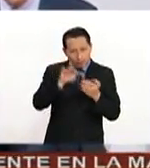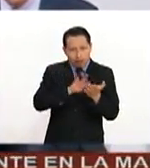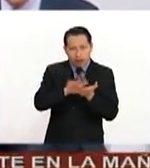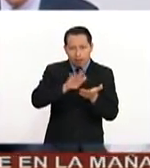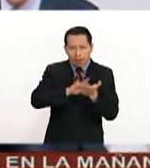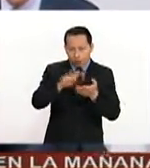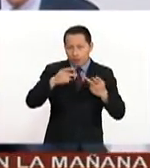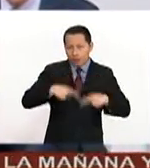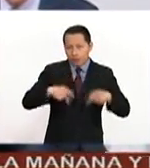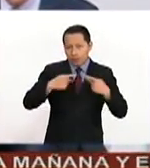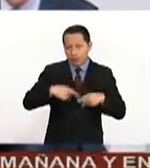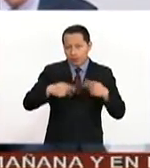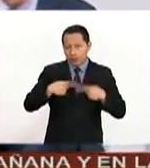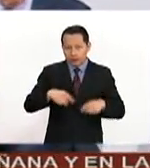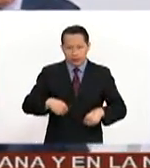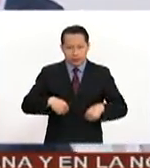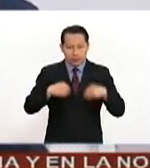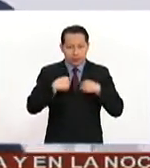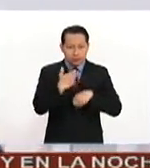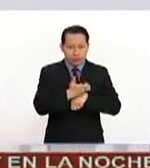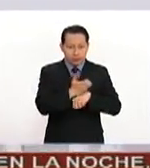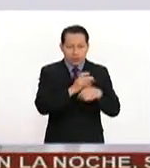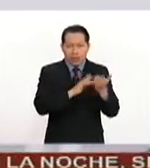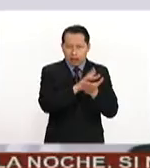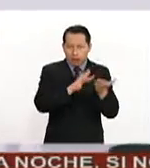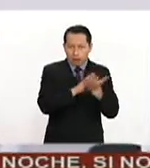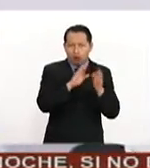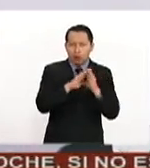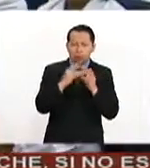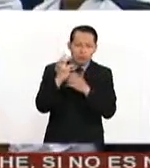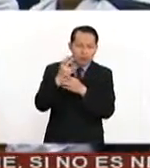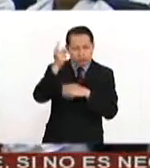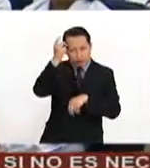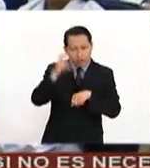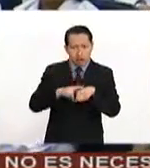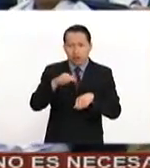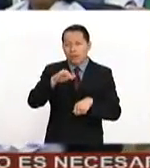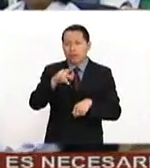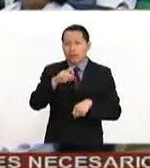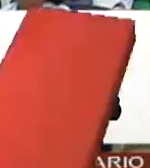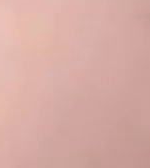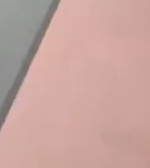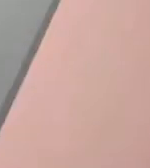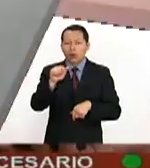Conacionales que se encuentran viviendo en los Estados Unidos. Esto fue lo que dijo su director, Miquel Arriola.